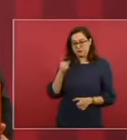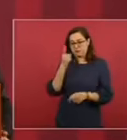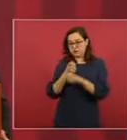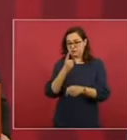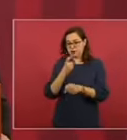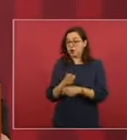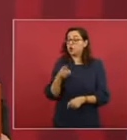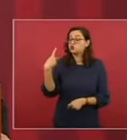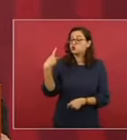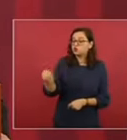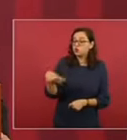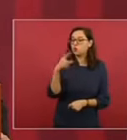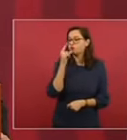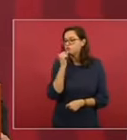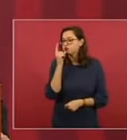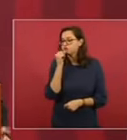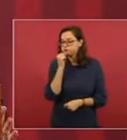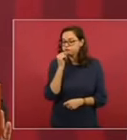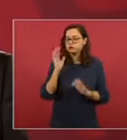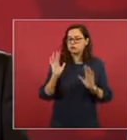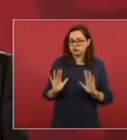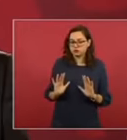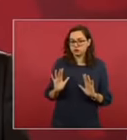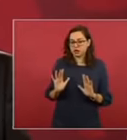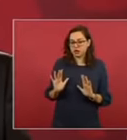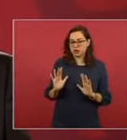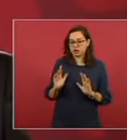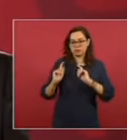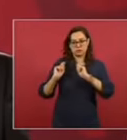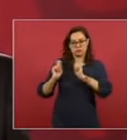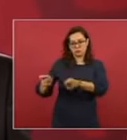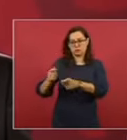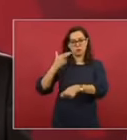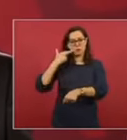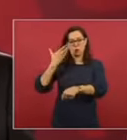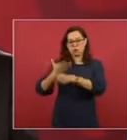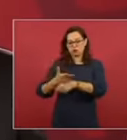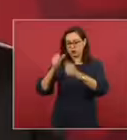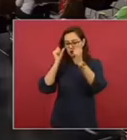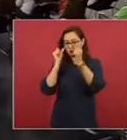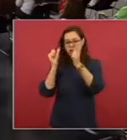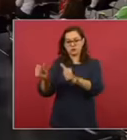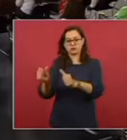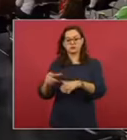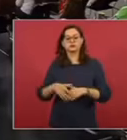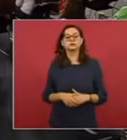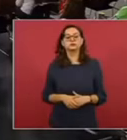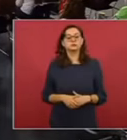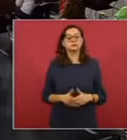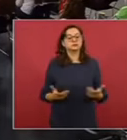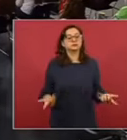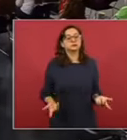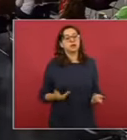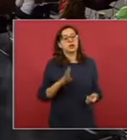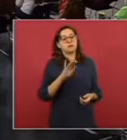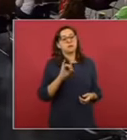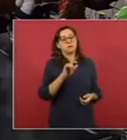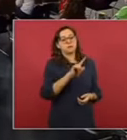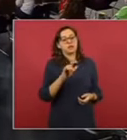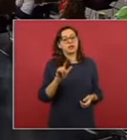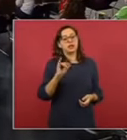concurrieron en apoyo a las autoridades locales, pero aquí los primeros respondientes son las autoridades locales. ¿De Billy Álvarez no se sabe nada?